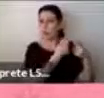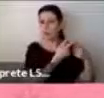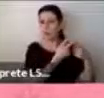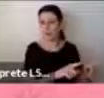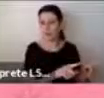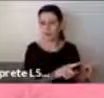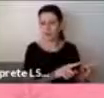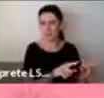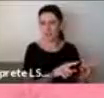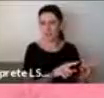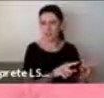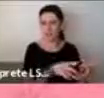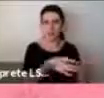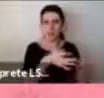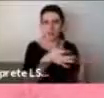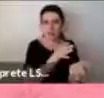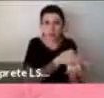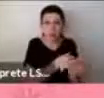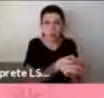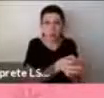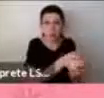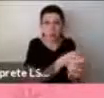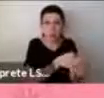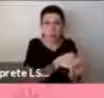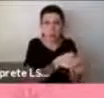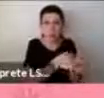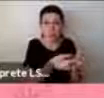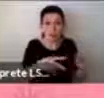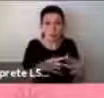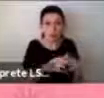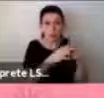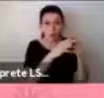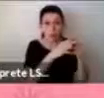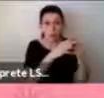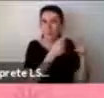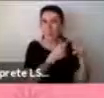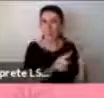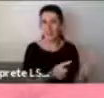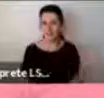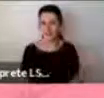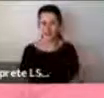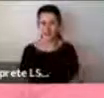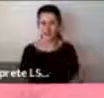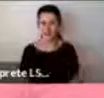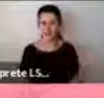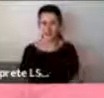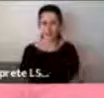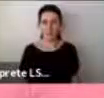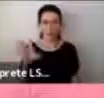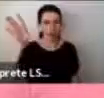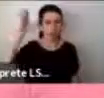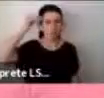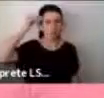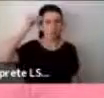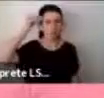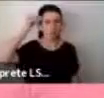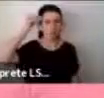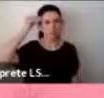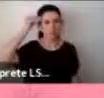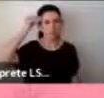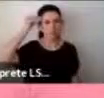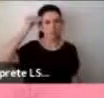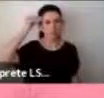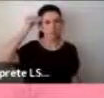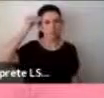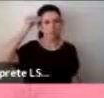construir estas pequeñas estructuras. Bueno, pequeñas y grandes estructuras, la verdad. Así que, con esto en mente, vamos a partir un poco